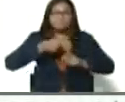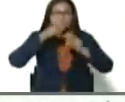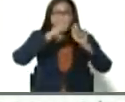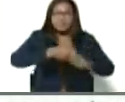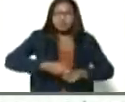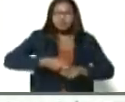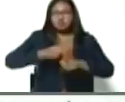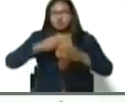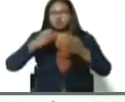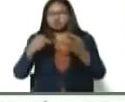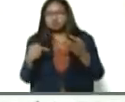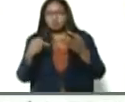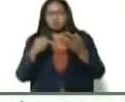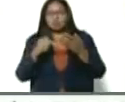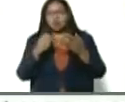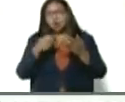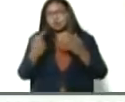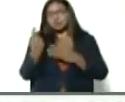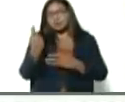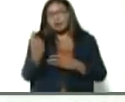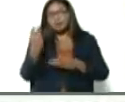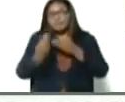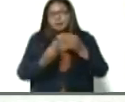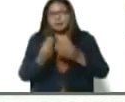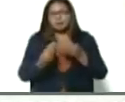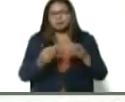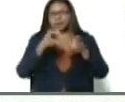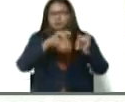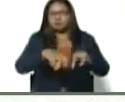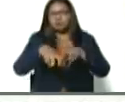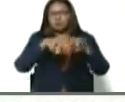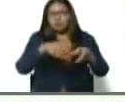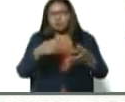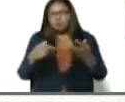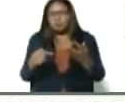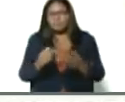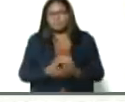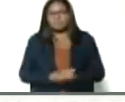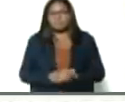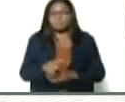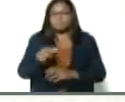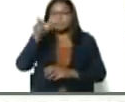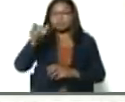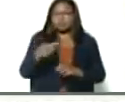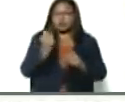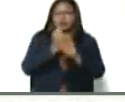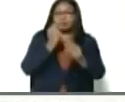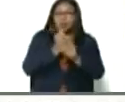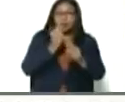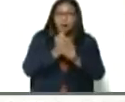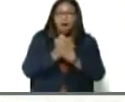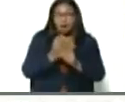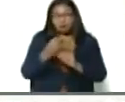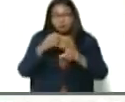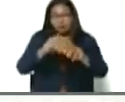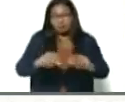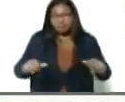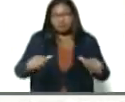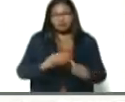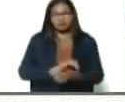cardillas, chícoras, asperjadoras, entre otros, para campesinos, campesinas, conuqueros y conuqueros.